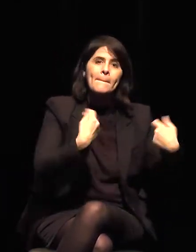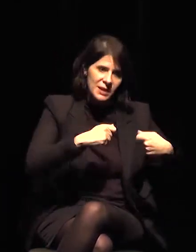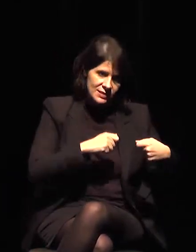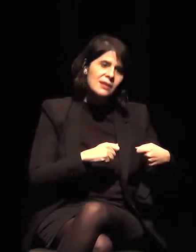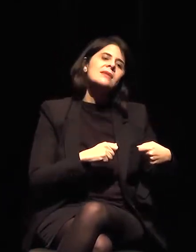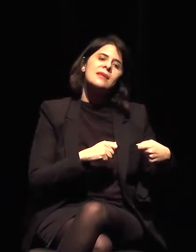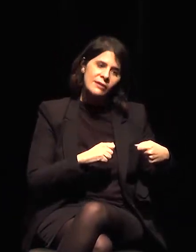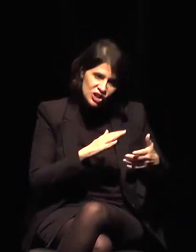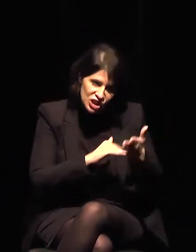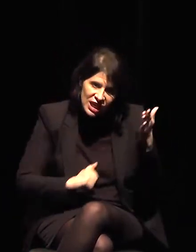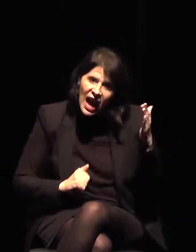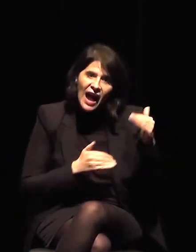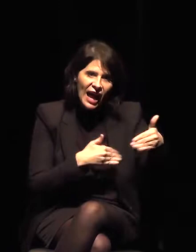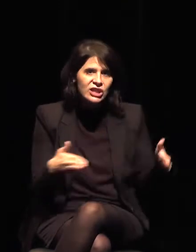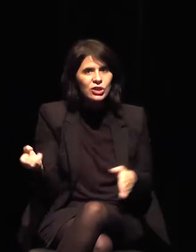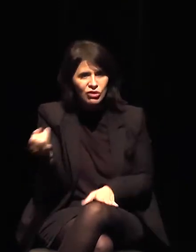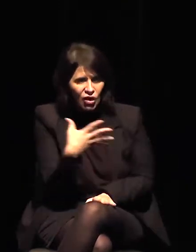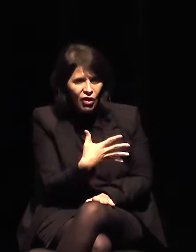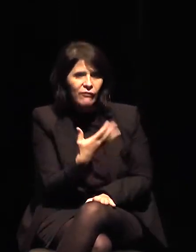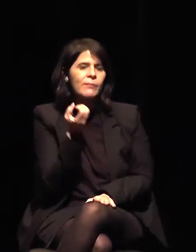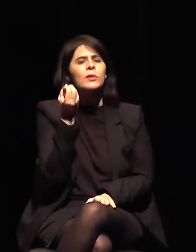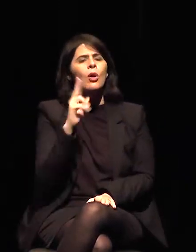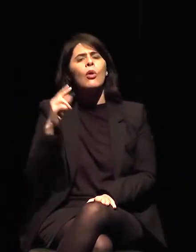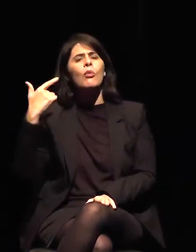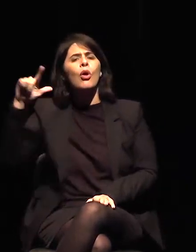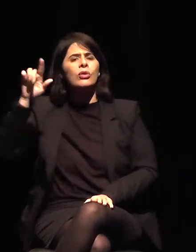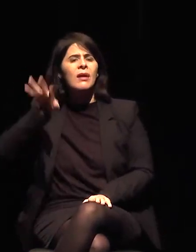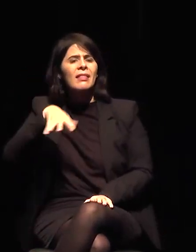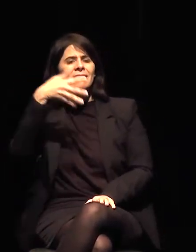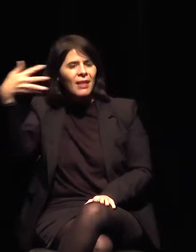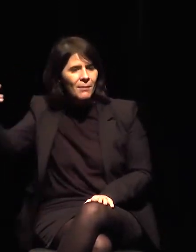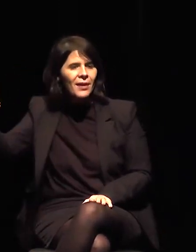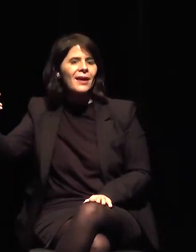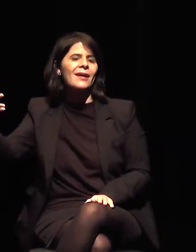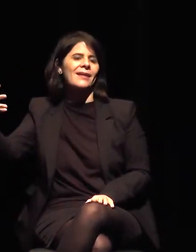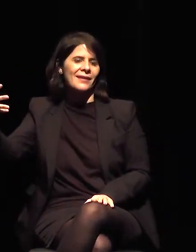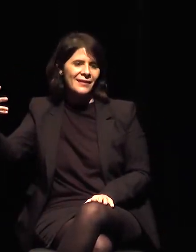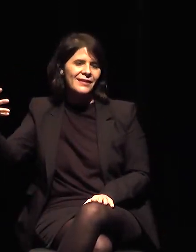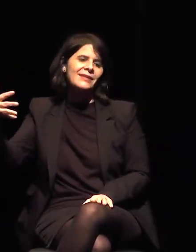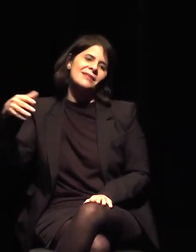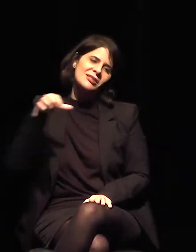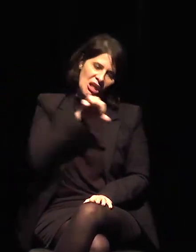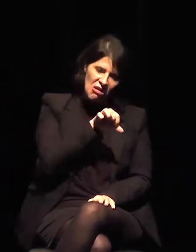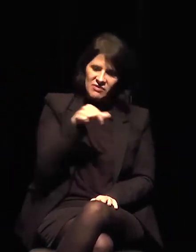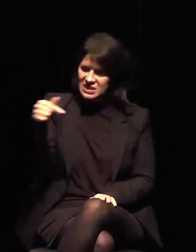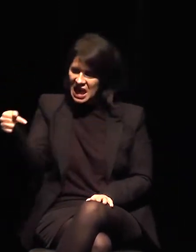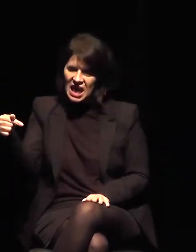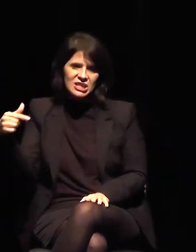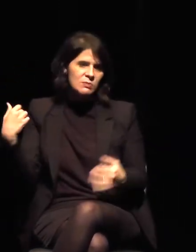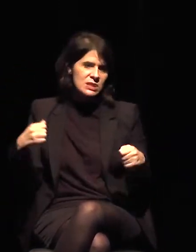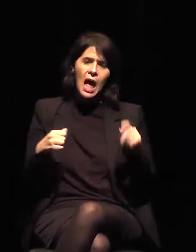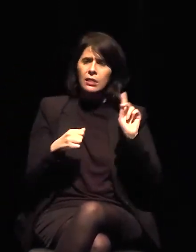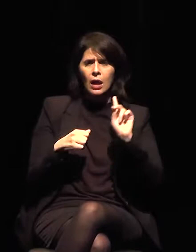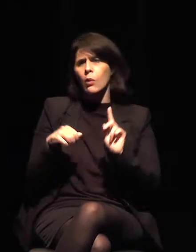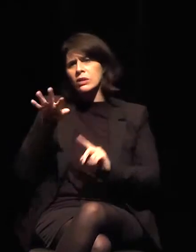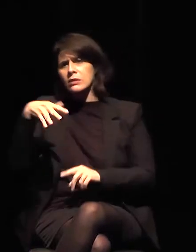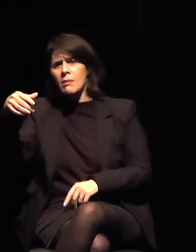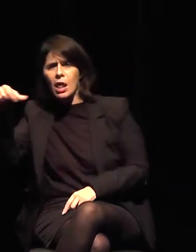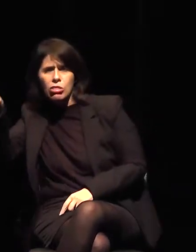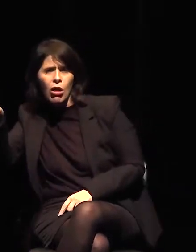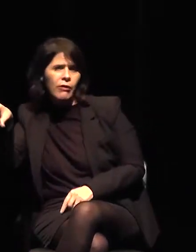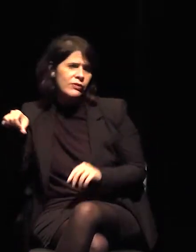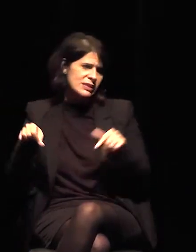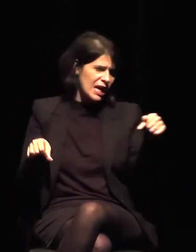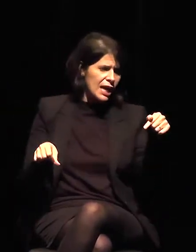9, la tabla 7, ha cambiado la regla. La construcción área ahora tiene otra regla, porque a fin de cuentas, los proyectos no son